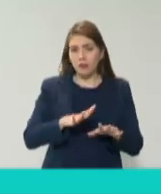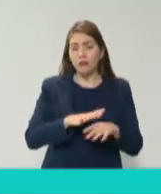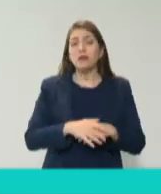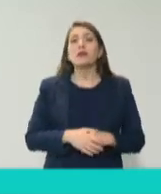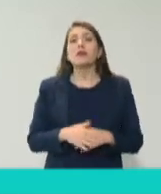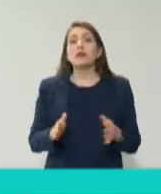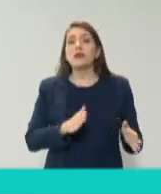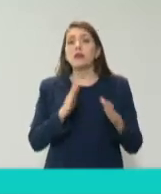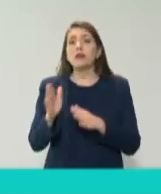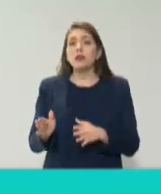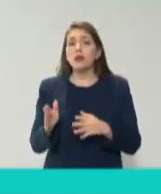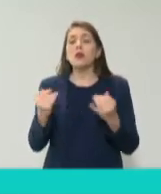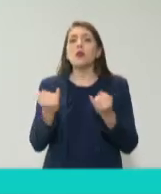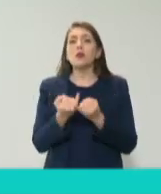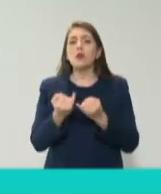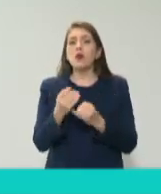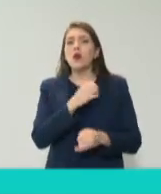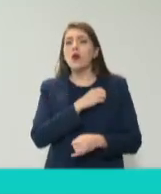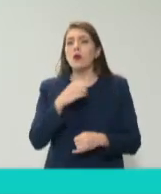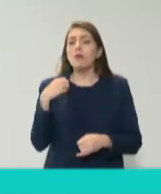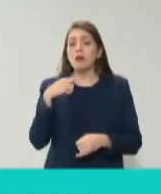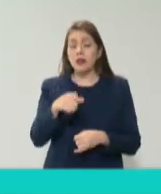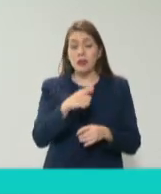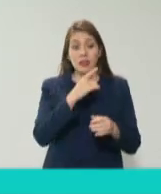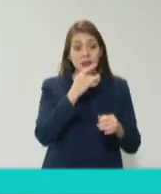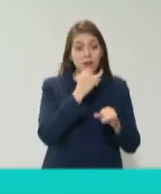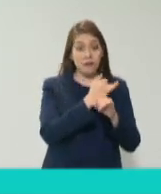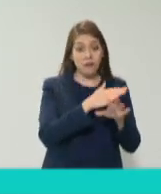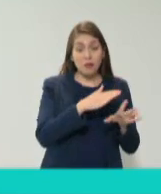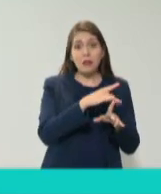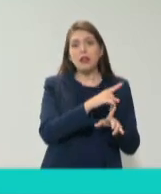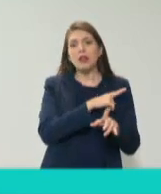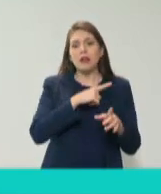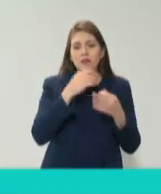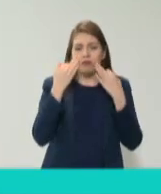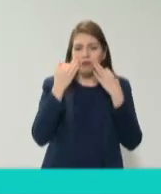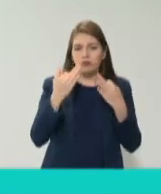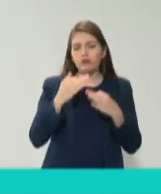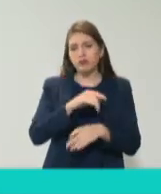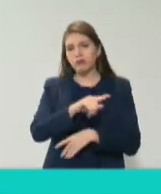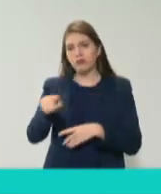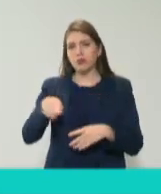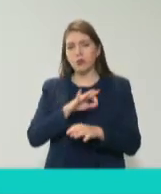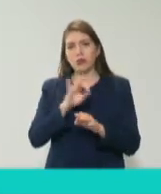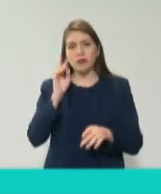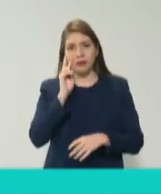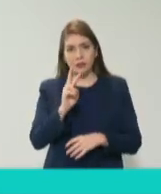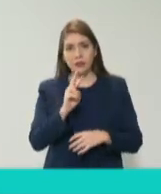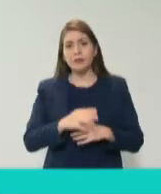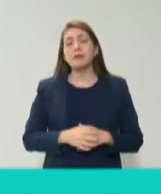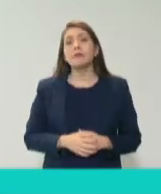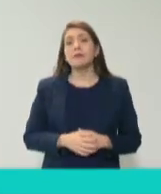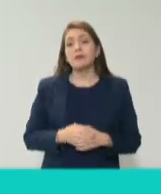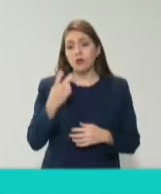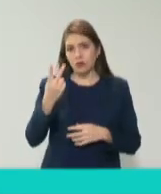obligación de hacer pública toda esta información y se tiene que cumplir pero creo que tenemos que pasar también por un